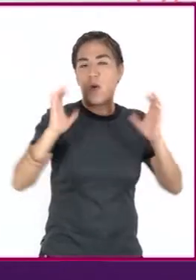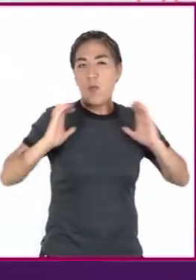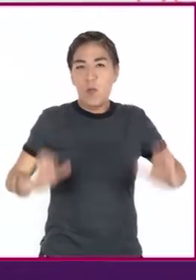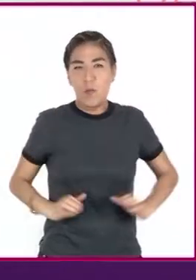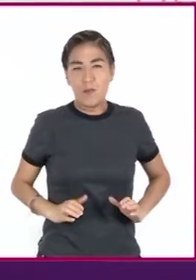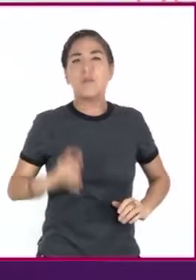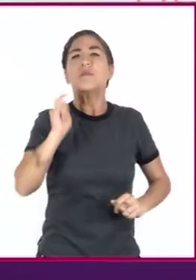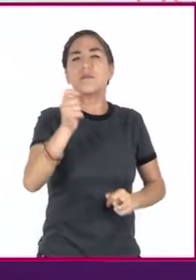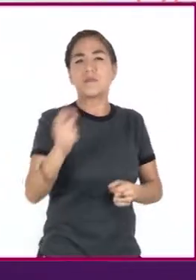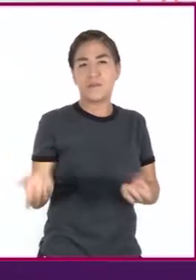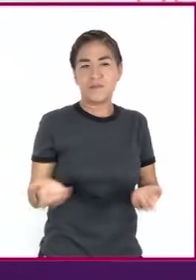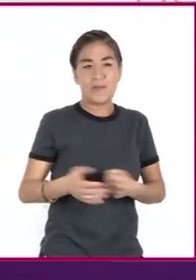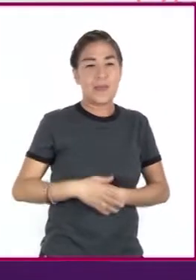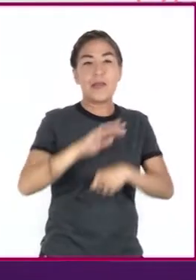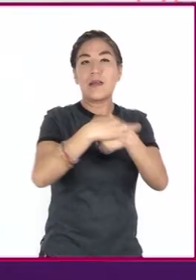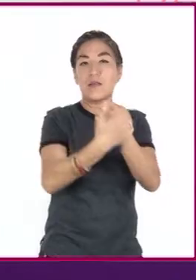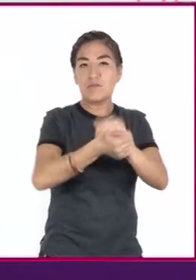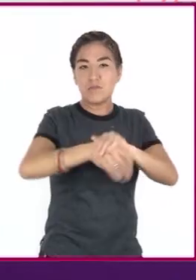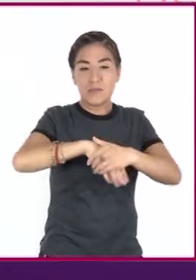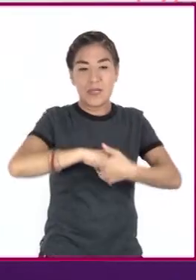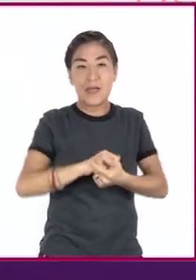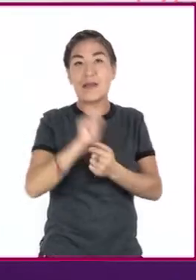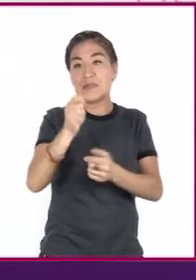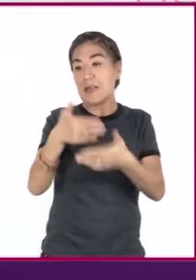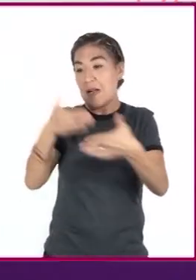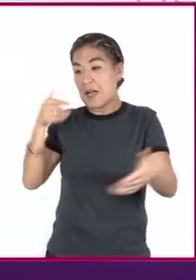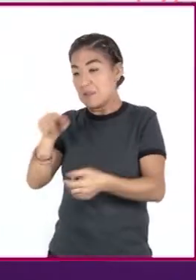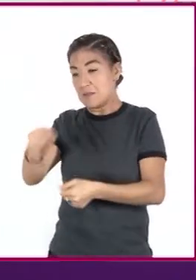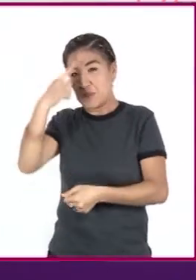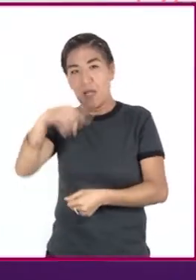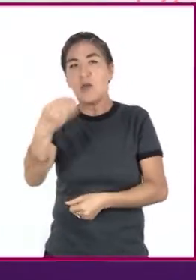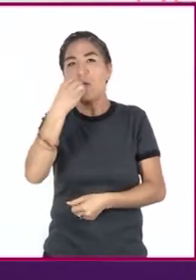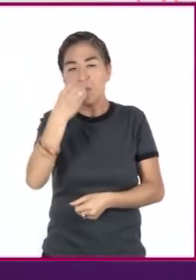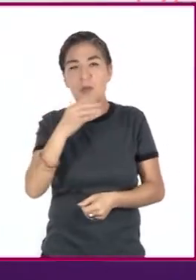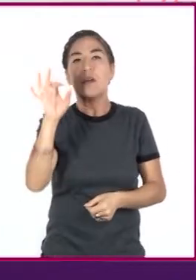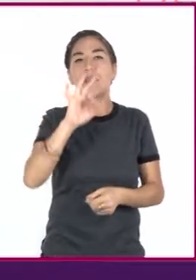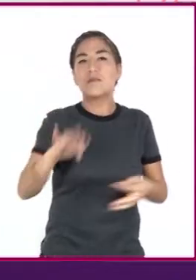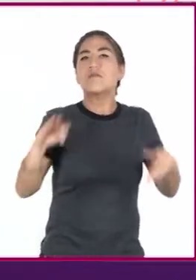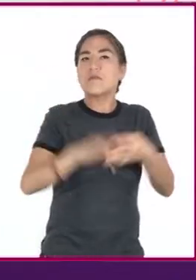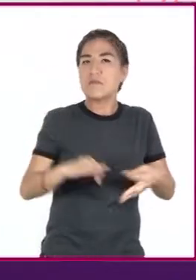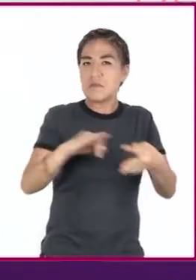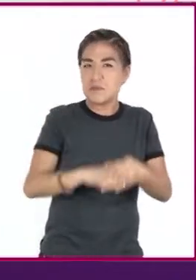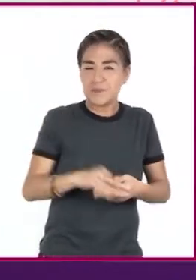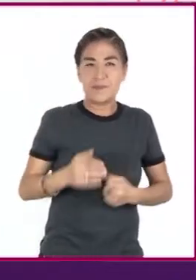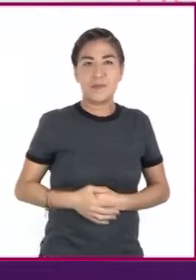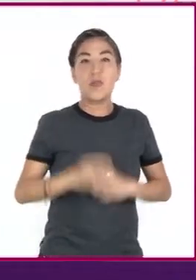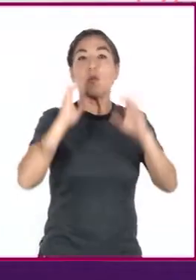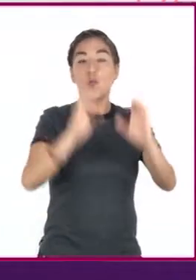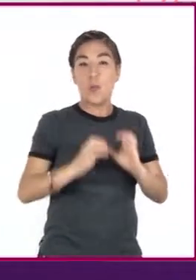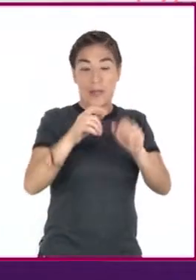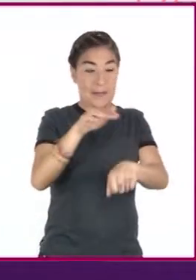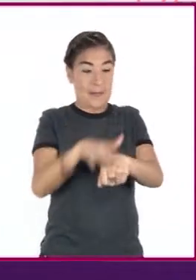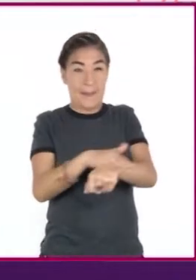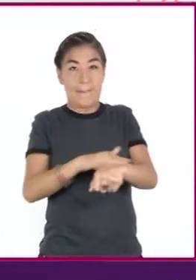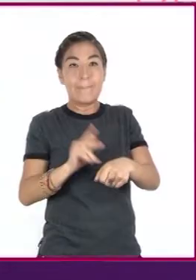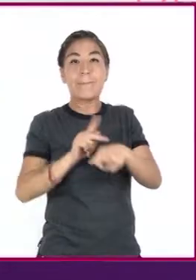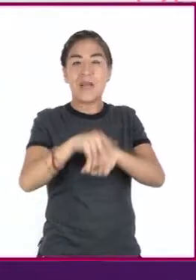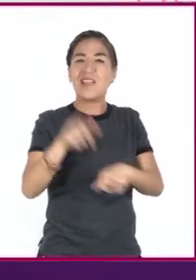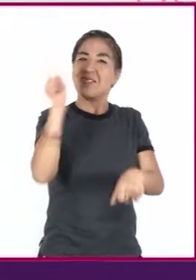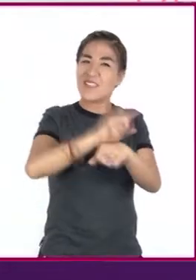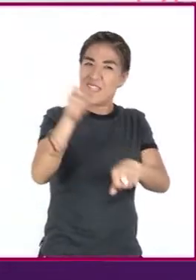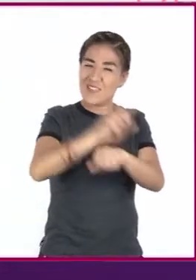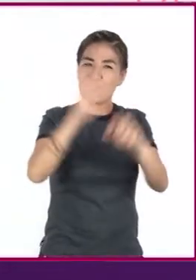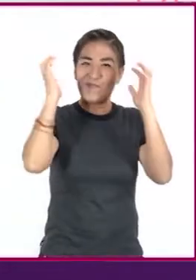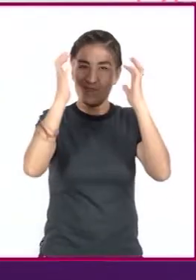incluye lavarse las manos antes de ingerir alimentos o cada vez que se requiera. Para el cuidado de la piel hay que bañarse